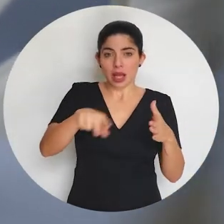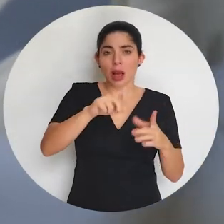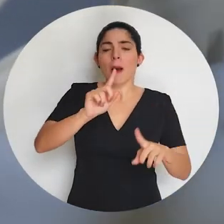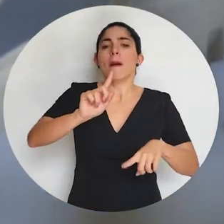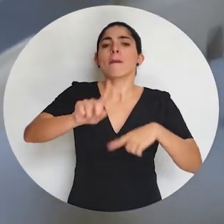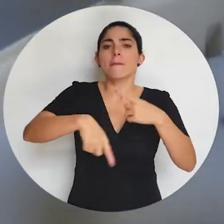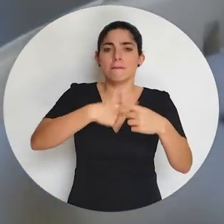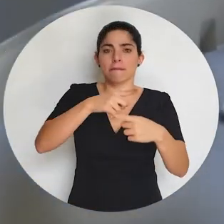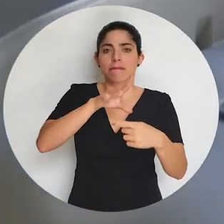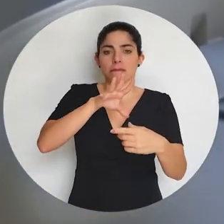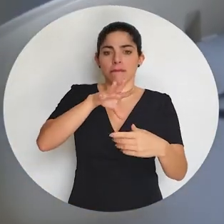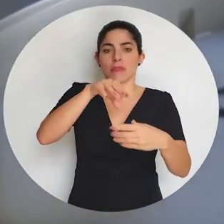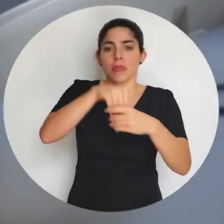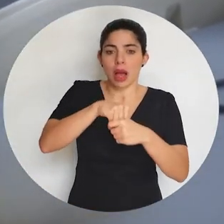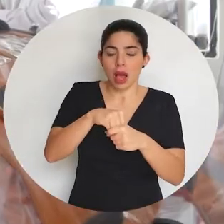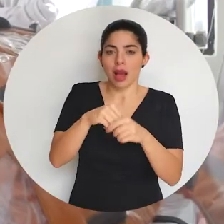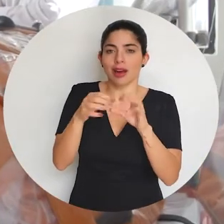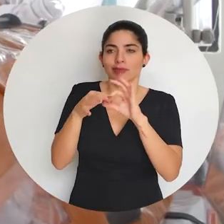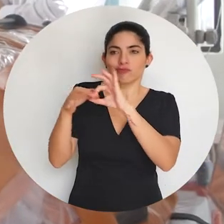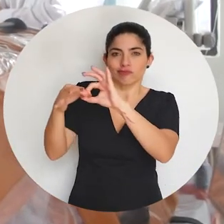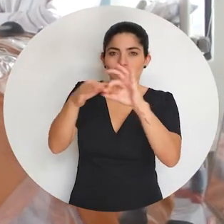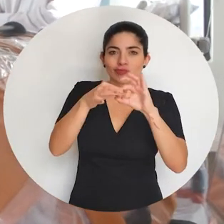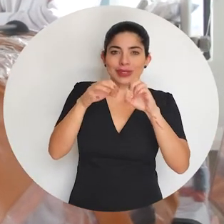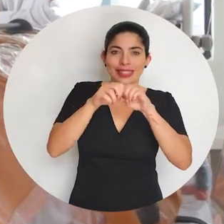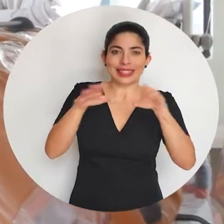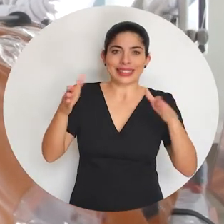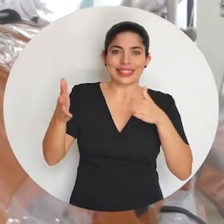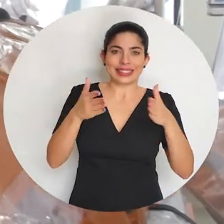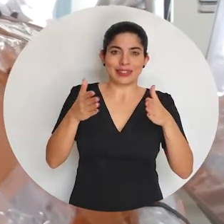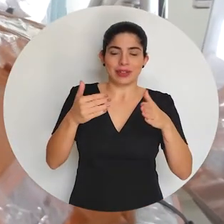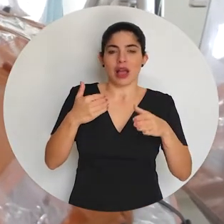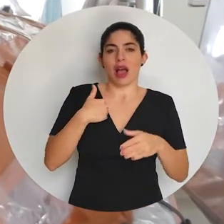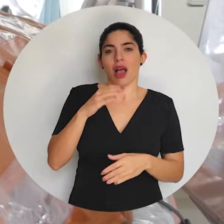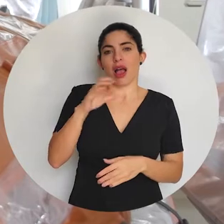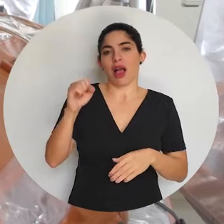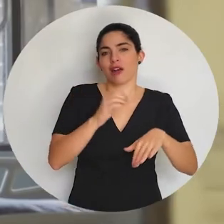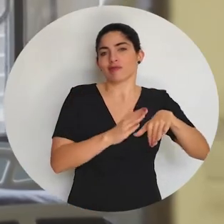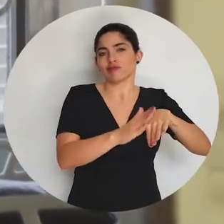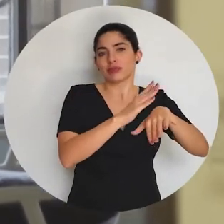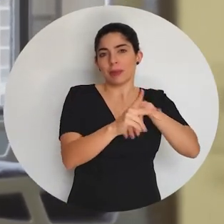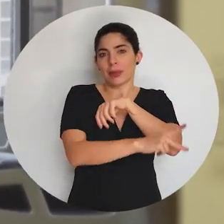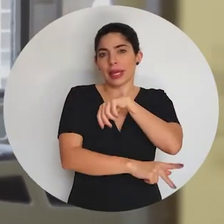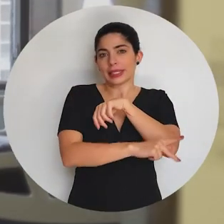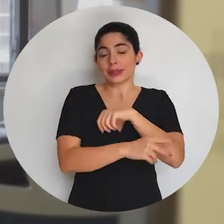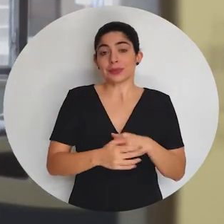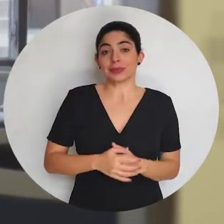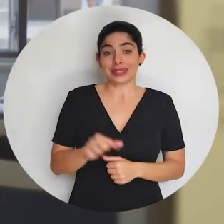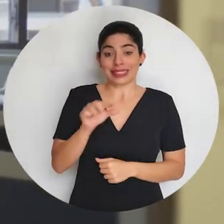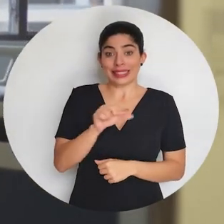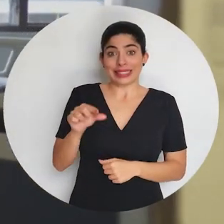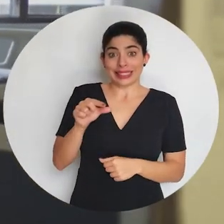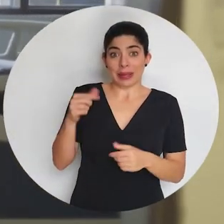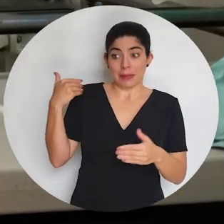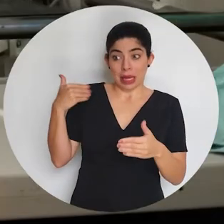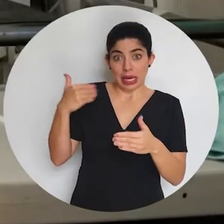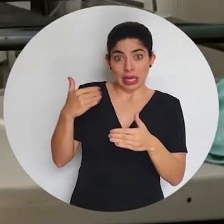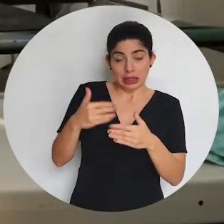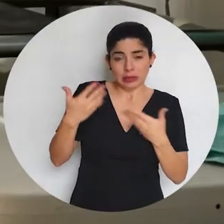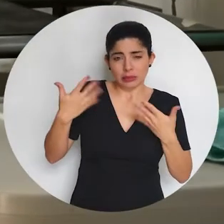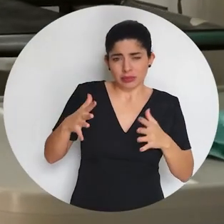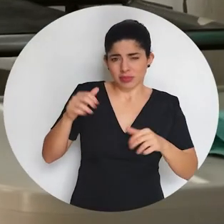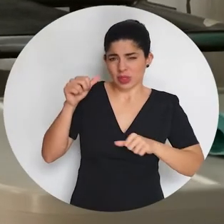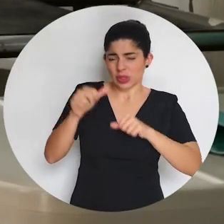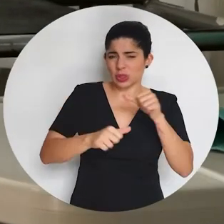se sumará a la red de servicios que la Caja tiene en todo el país. En estas semanas,